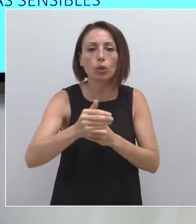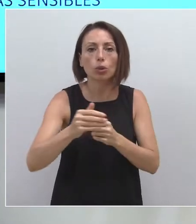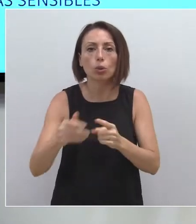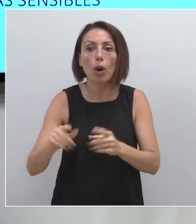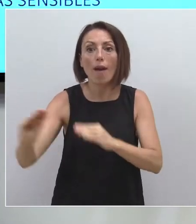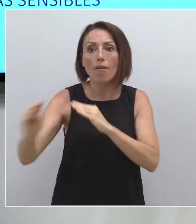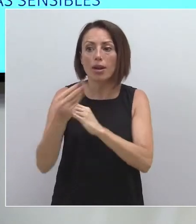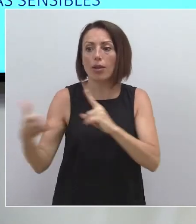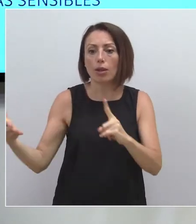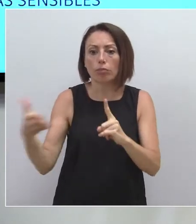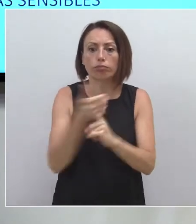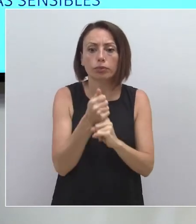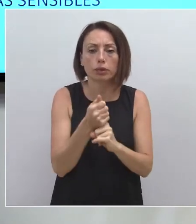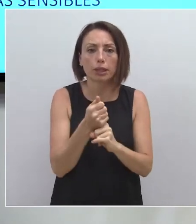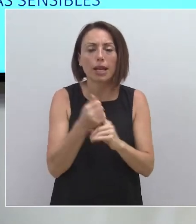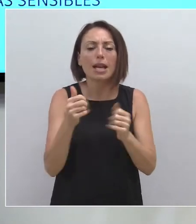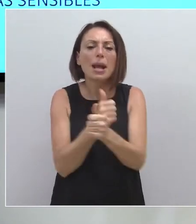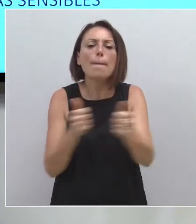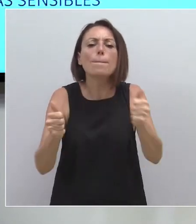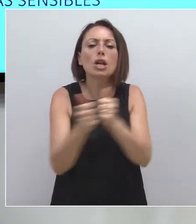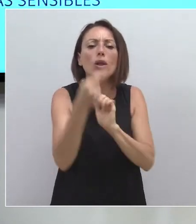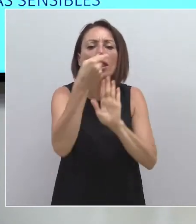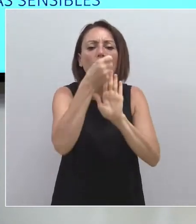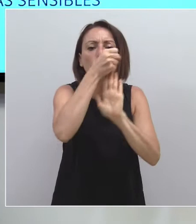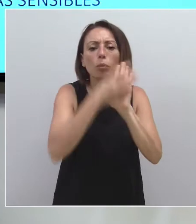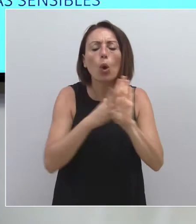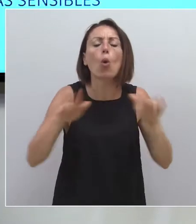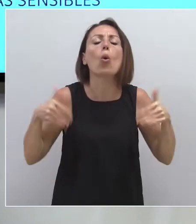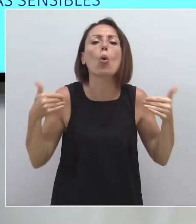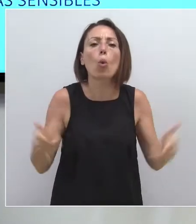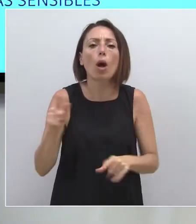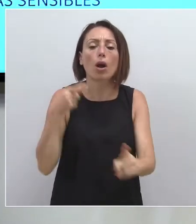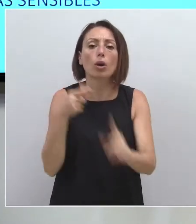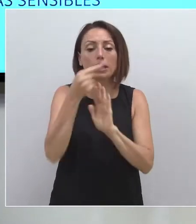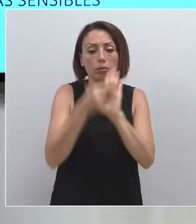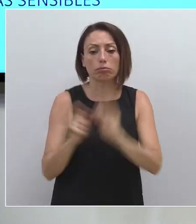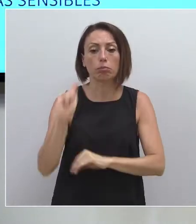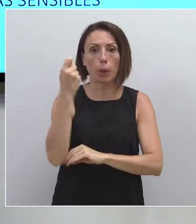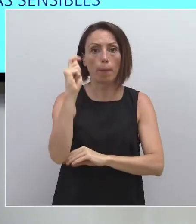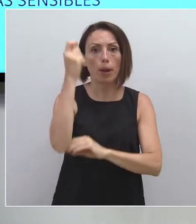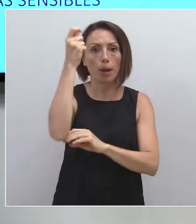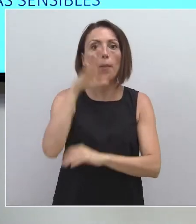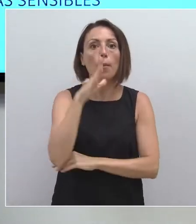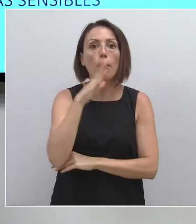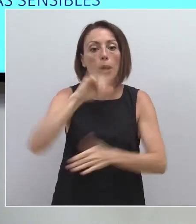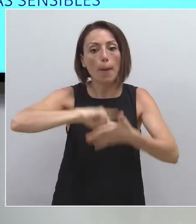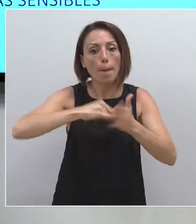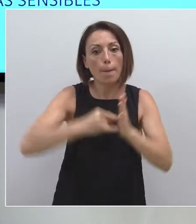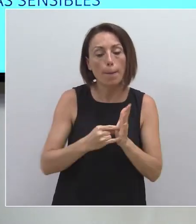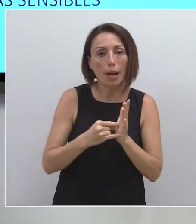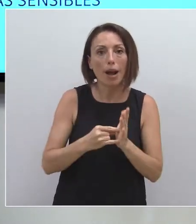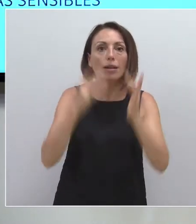financiación y establece prioridades que garanticen el éxito de las medidas. Para ello, el plan de saneamiento y